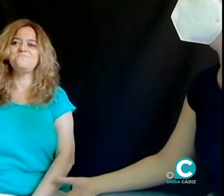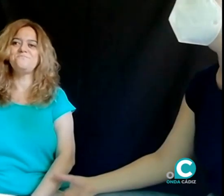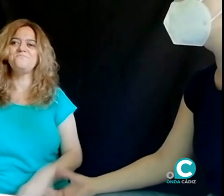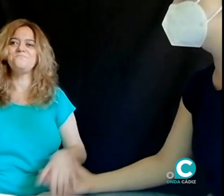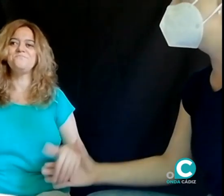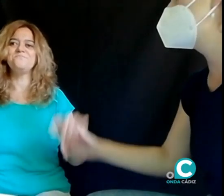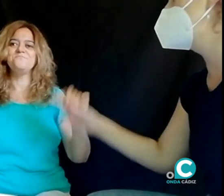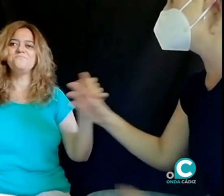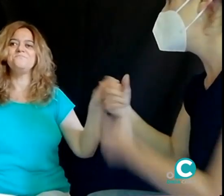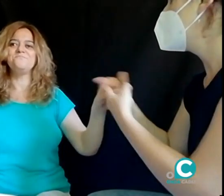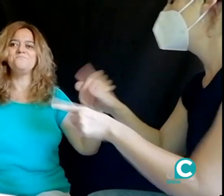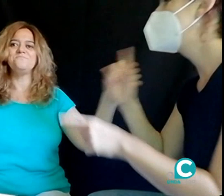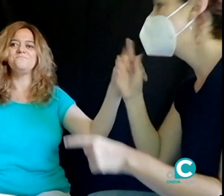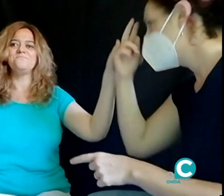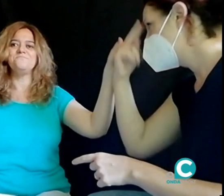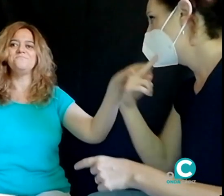si usáramos otro tipo de personas.